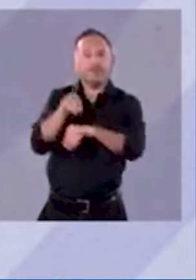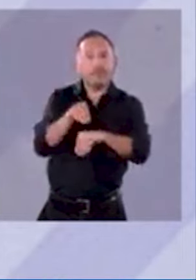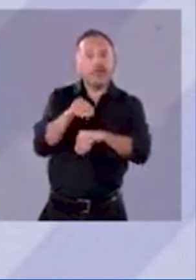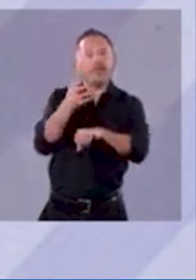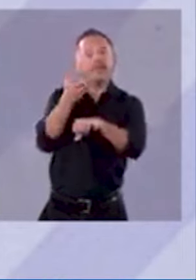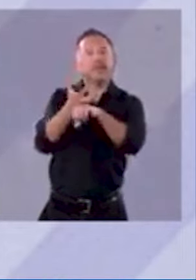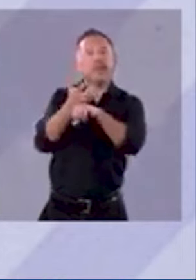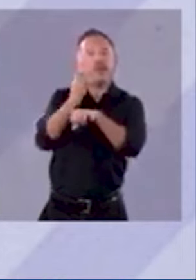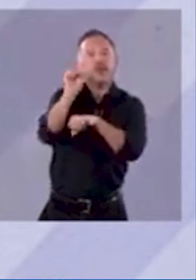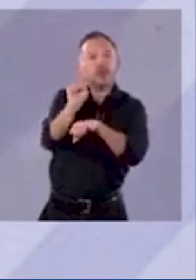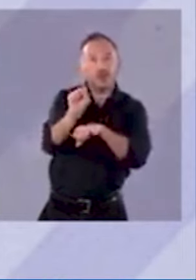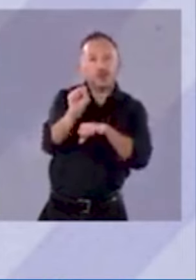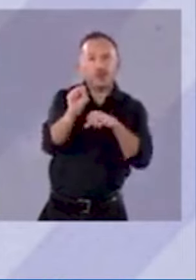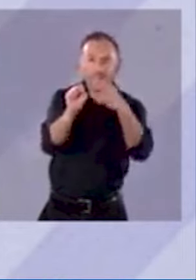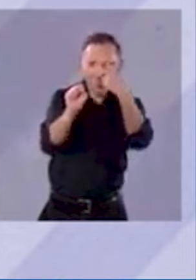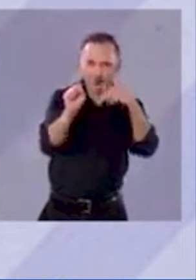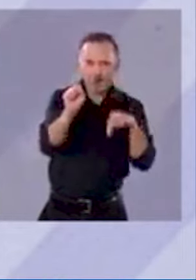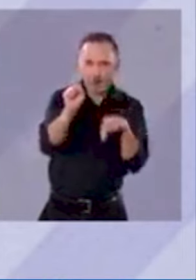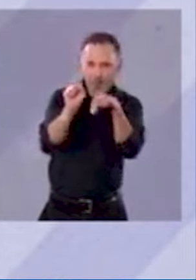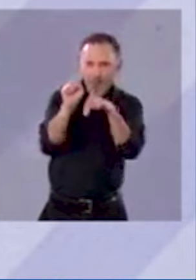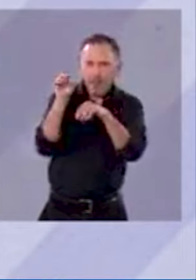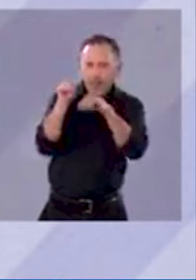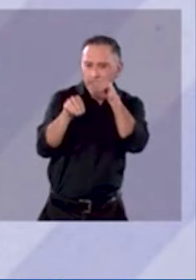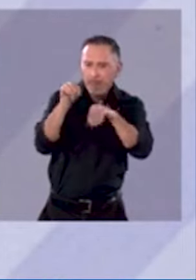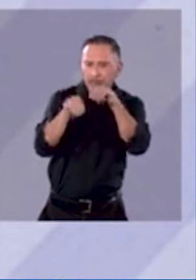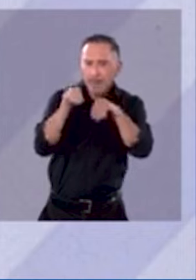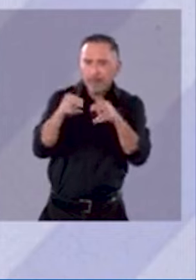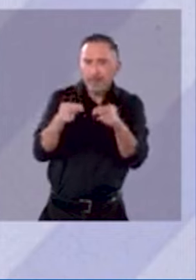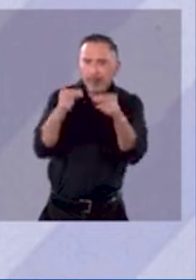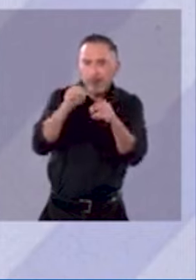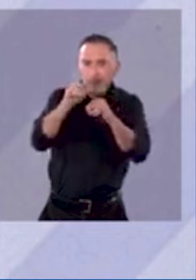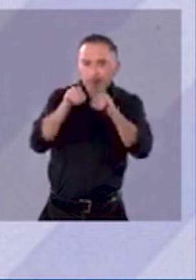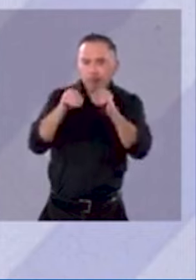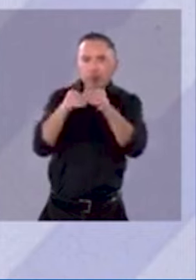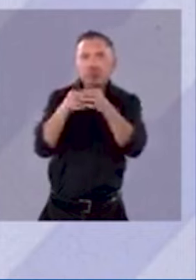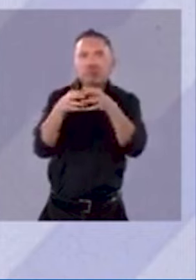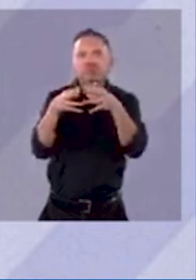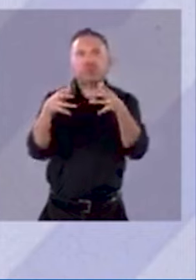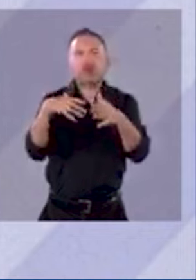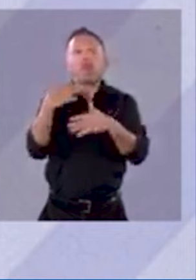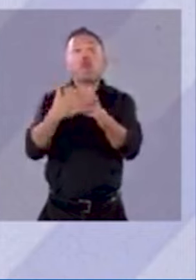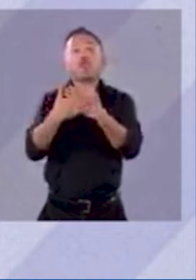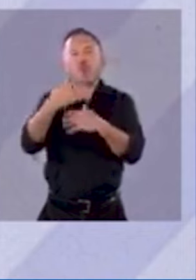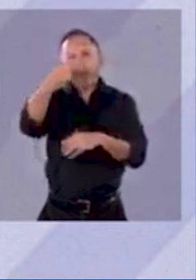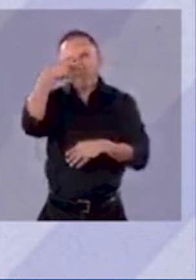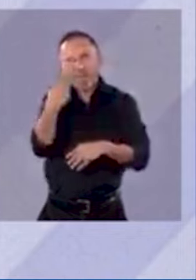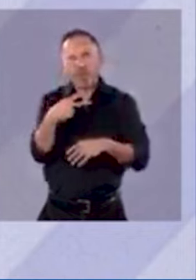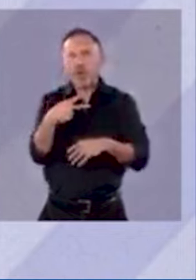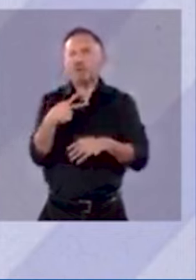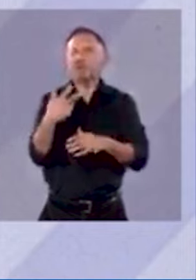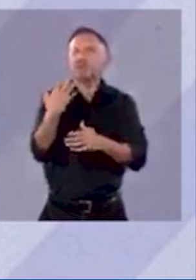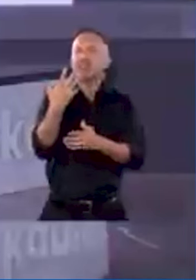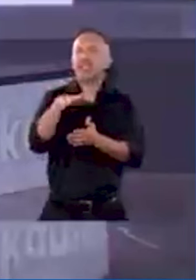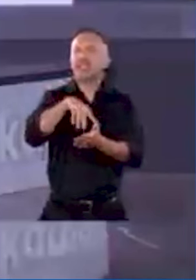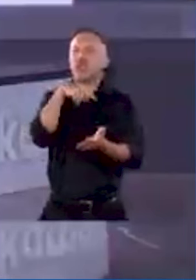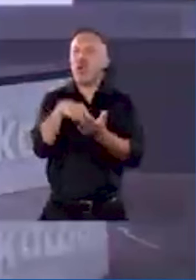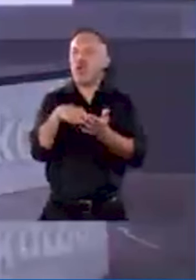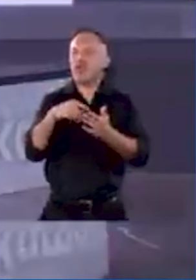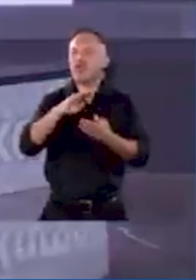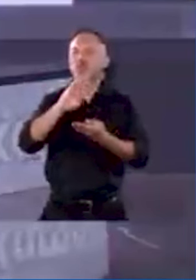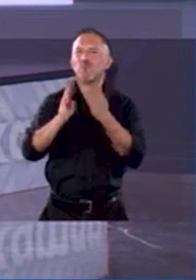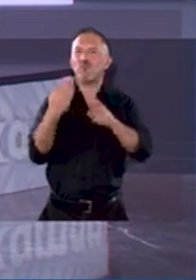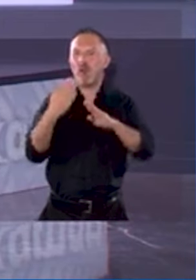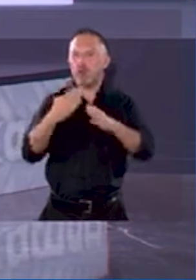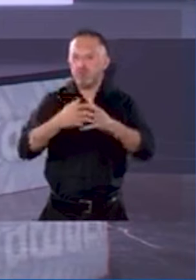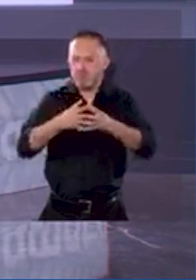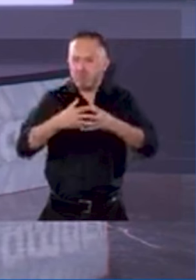en el México Nuevo, que México sea una de las diez principales potencias económicas del mundo. Lo vamos a hacer porque vamos a desplegar en todo el mundo